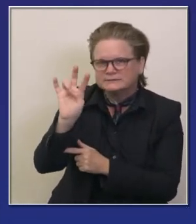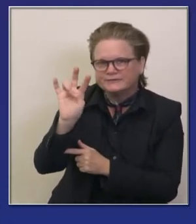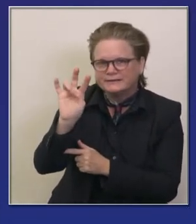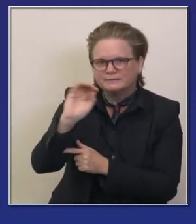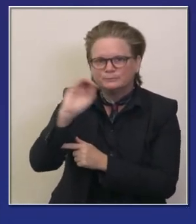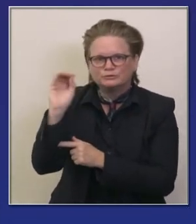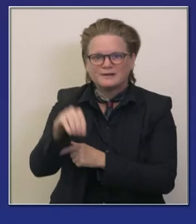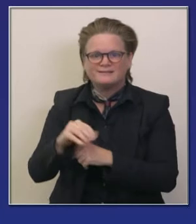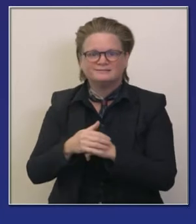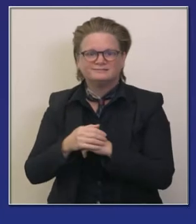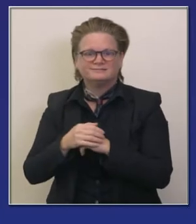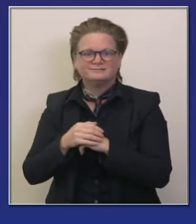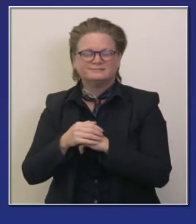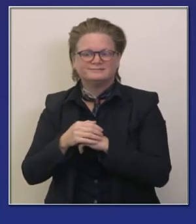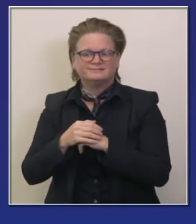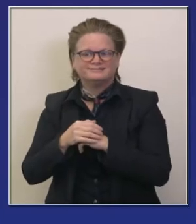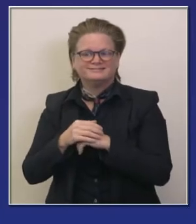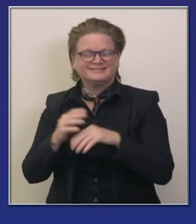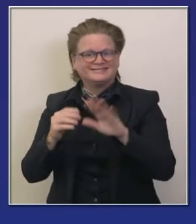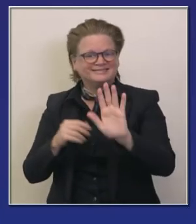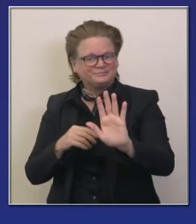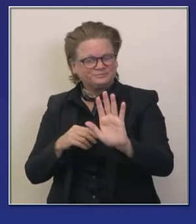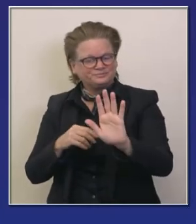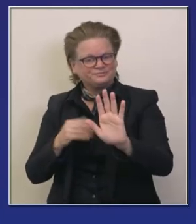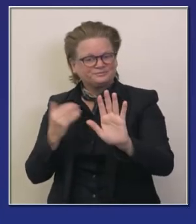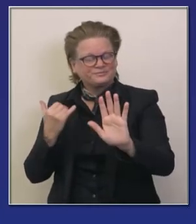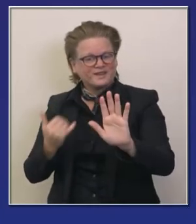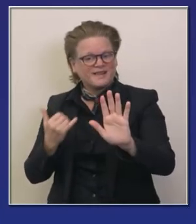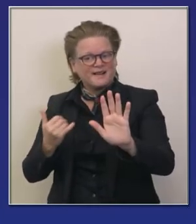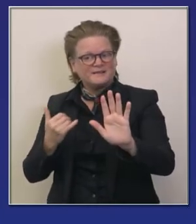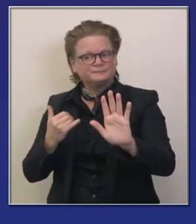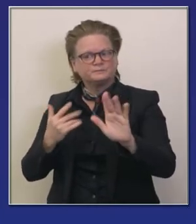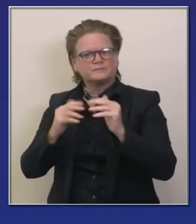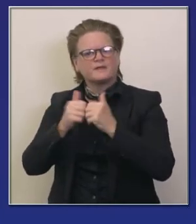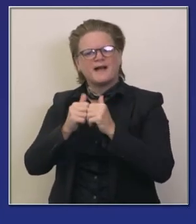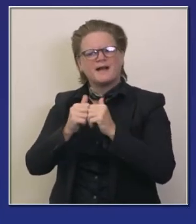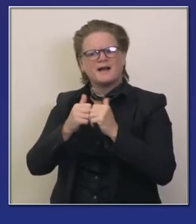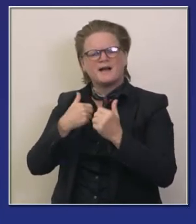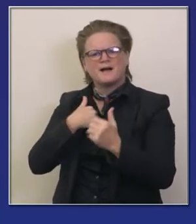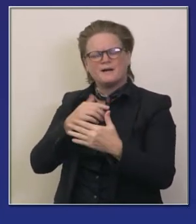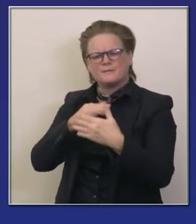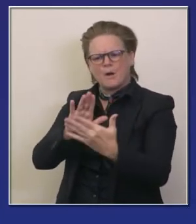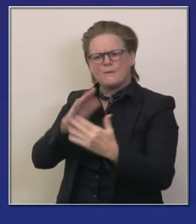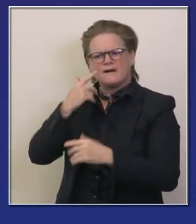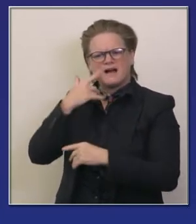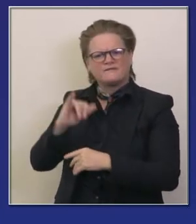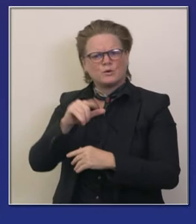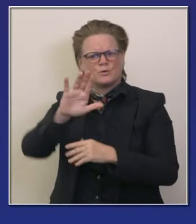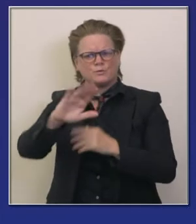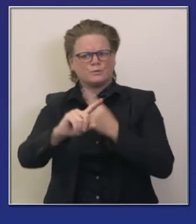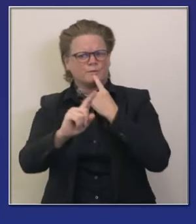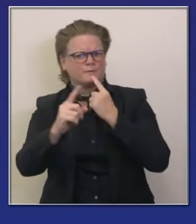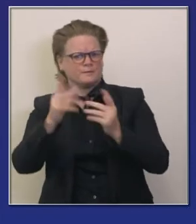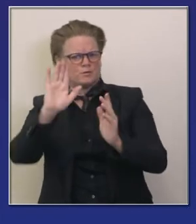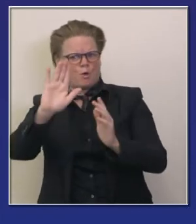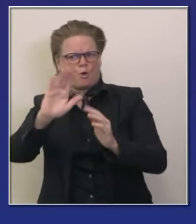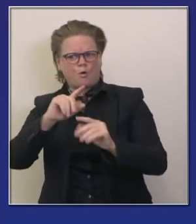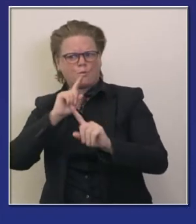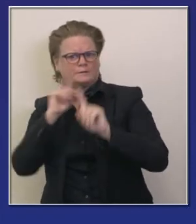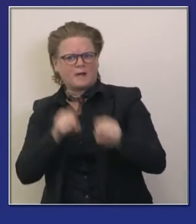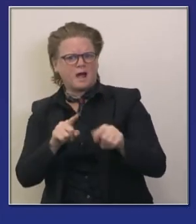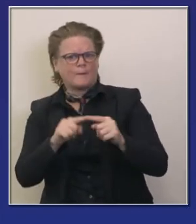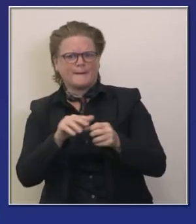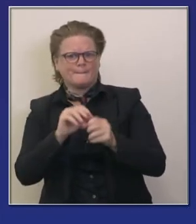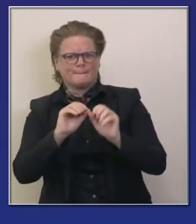ellos voluntariamente y les recuerdo que la forma que formamos este protocolo para responder a la